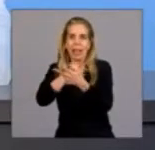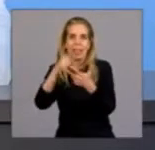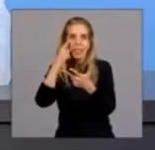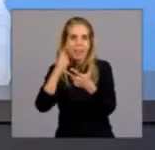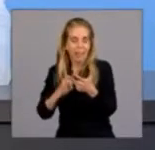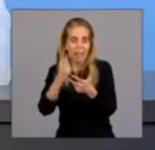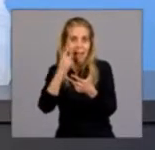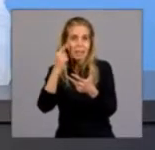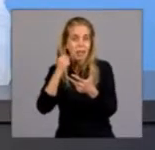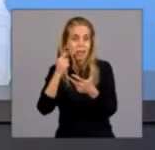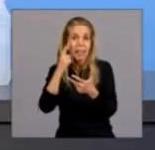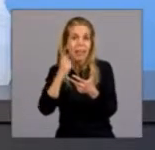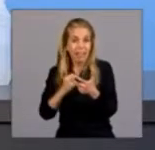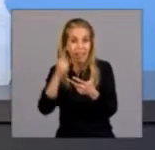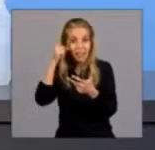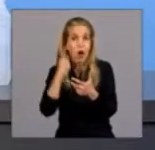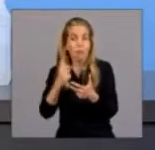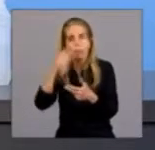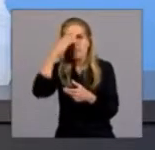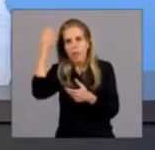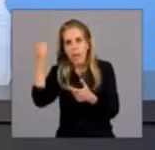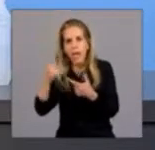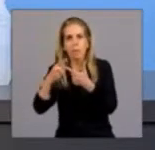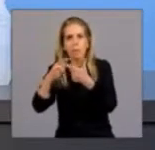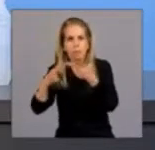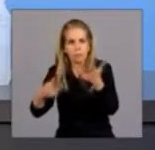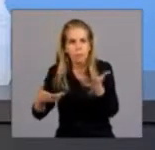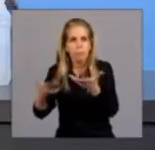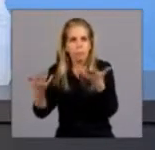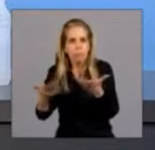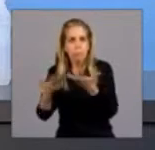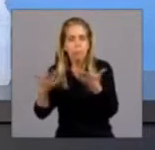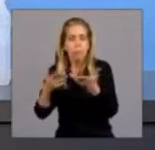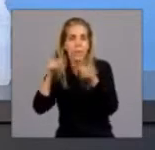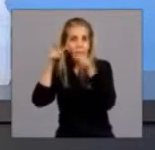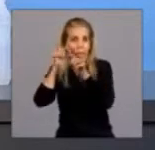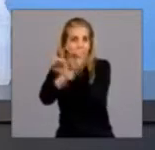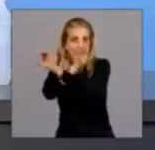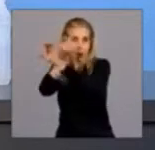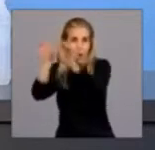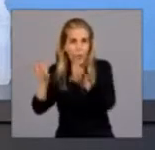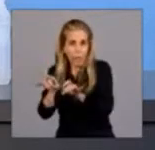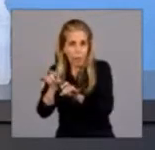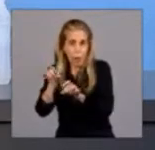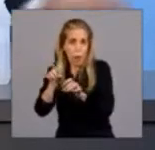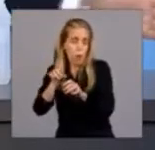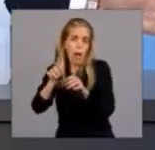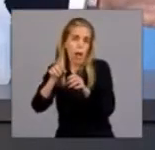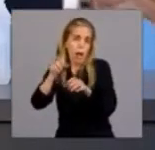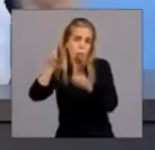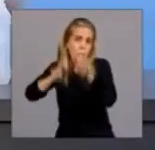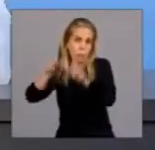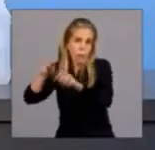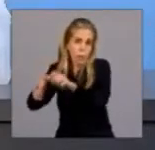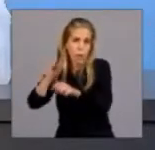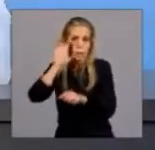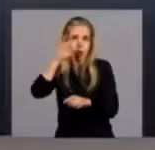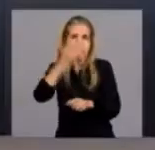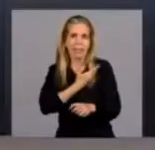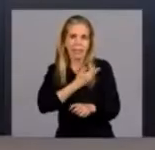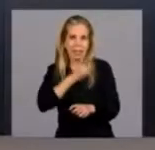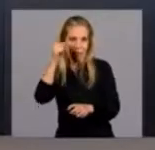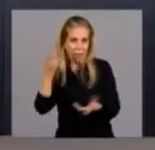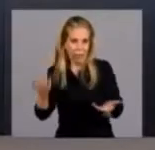estuvo con fiebre y provocó una infección en muchos casos. Axel